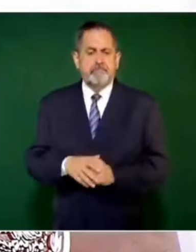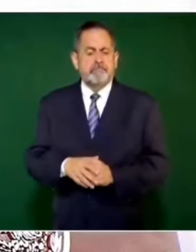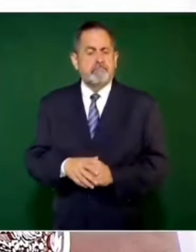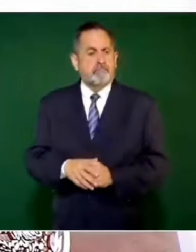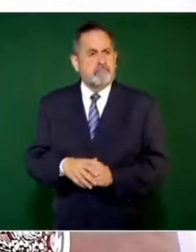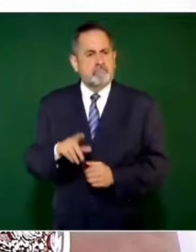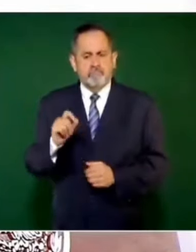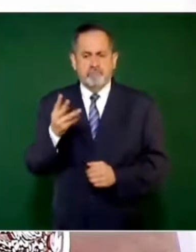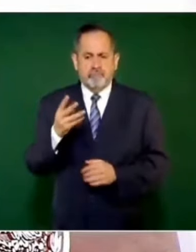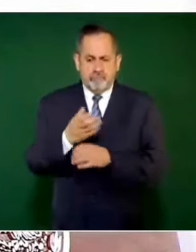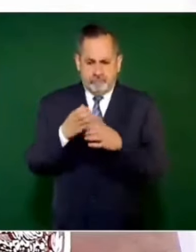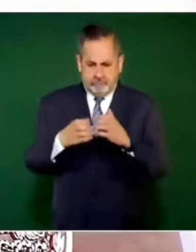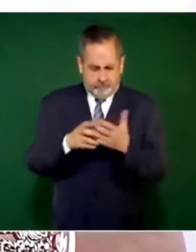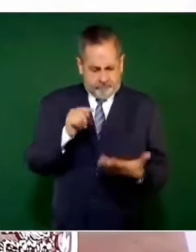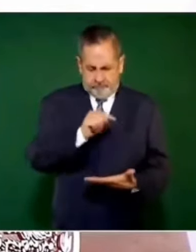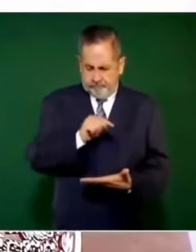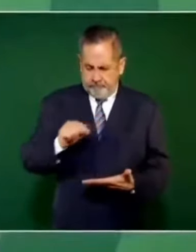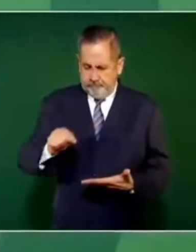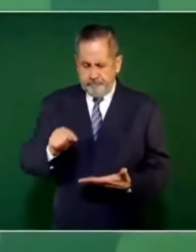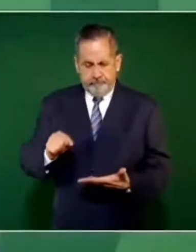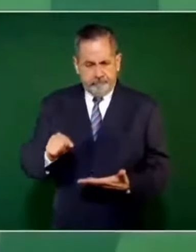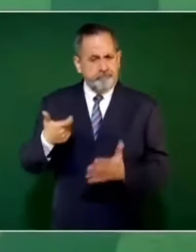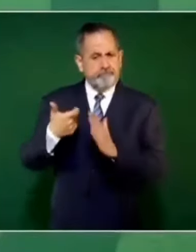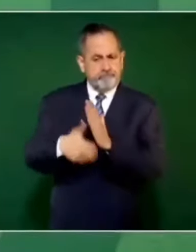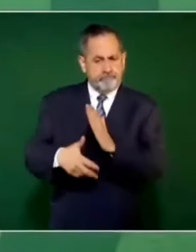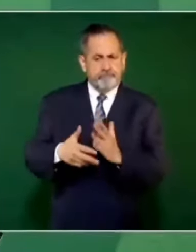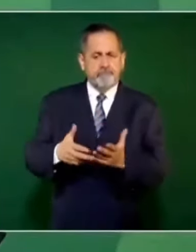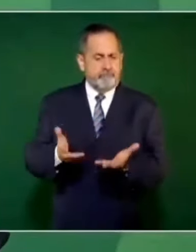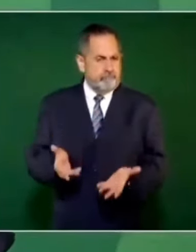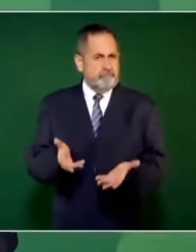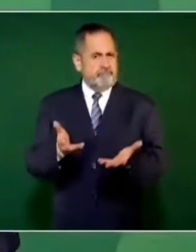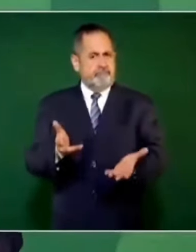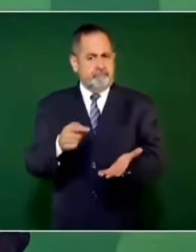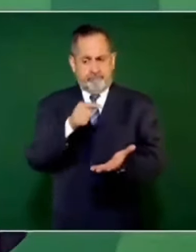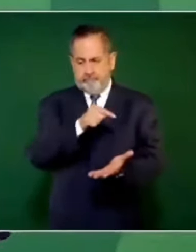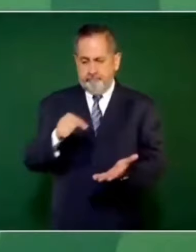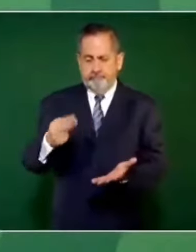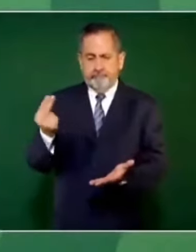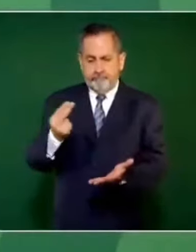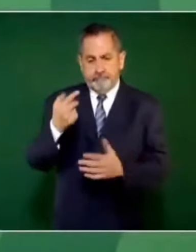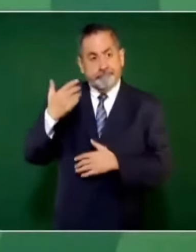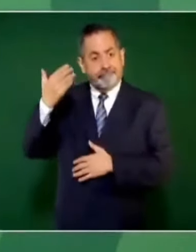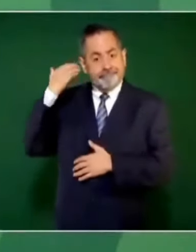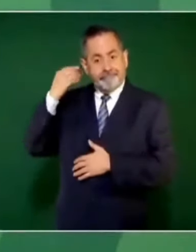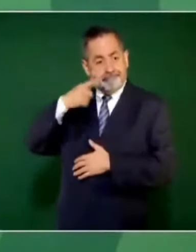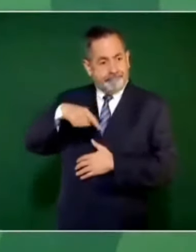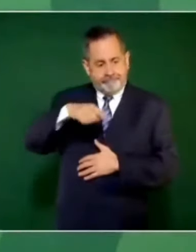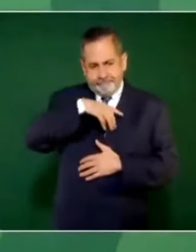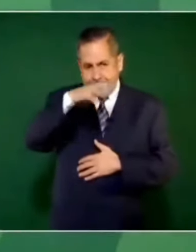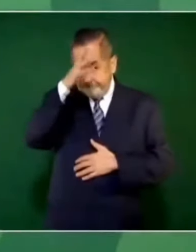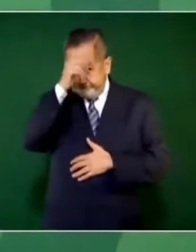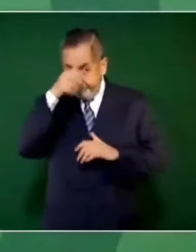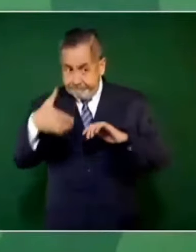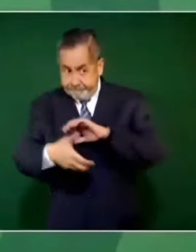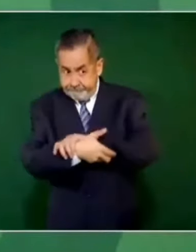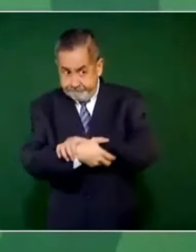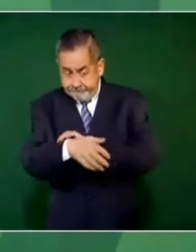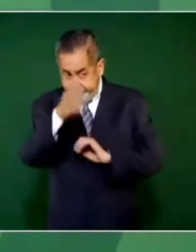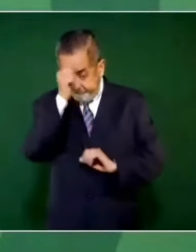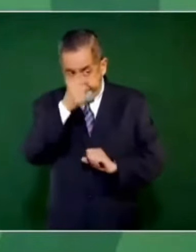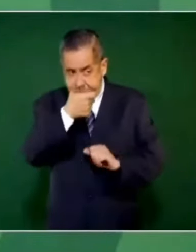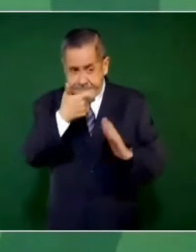productos que se pactó para